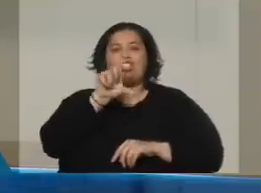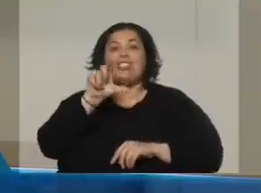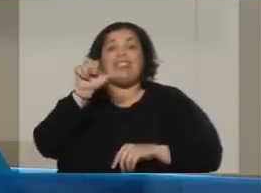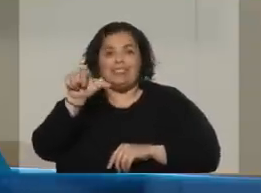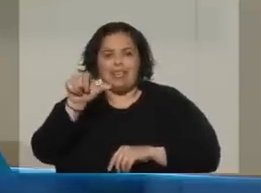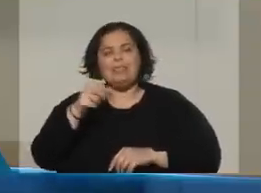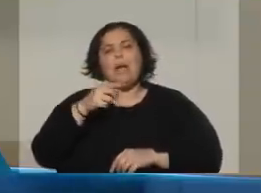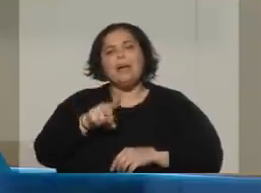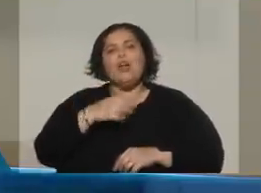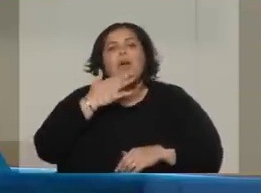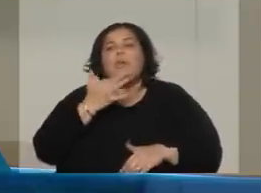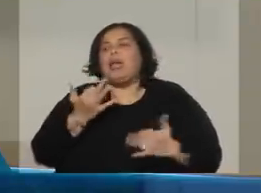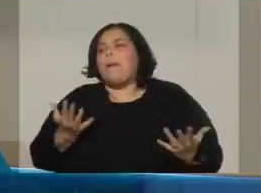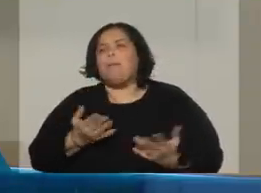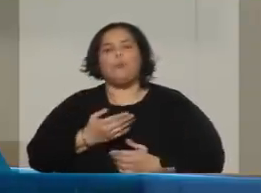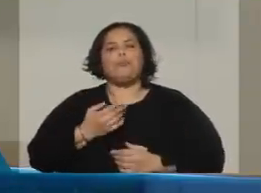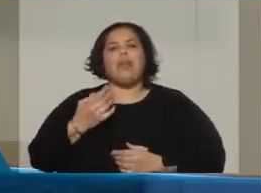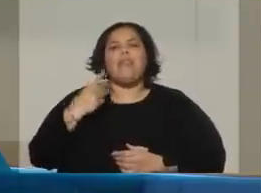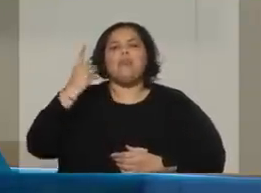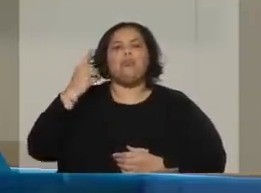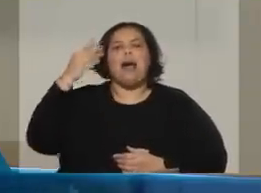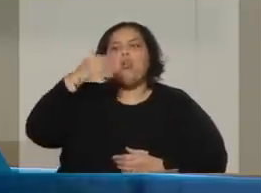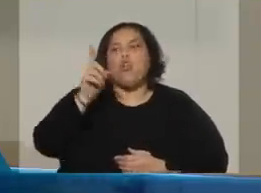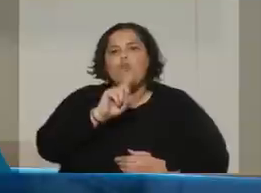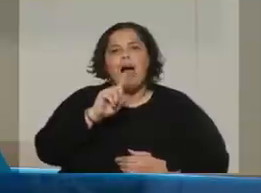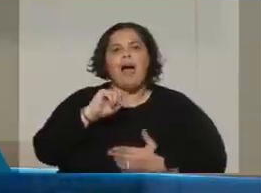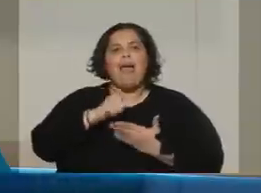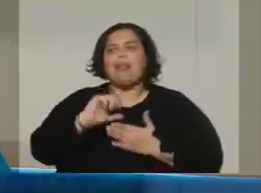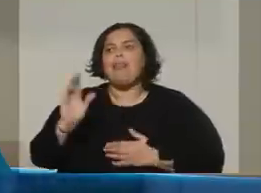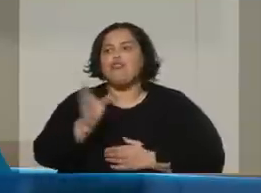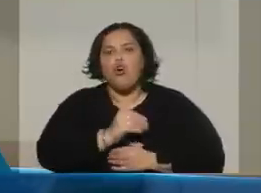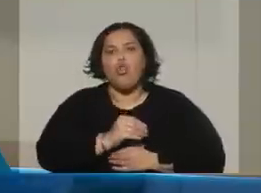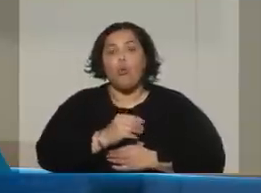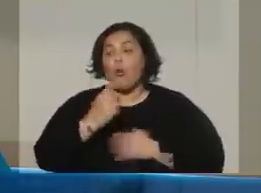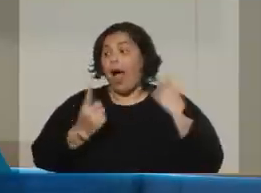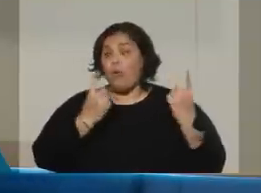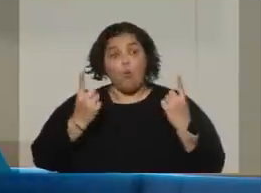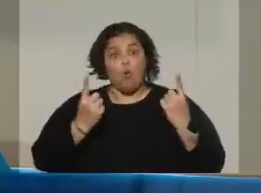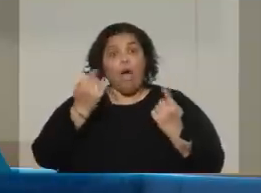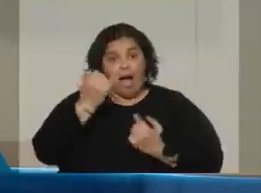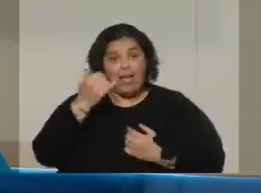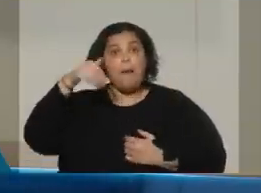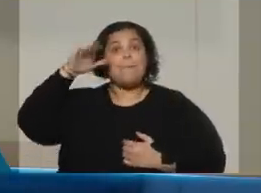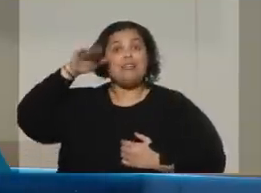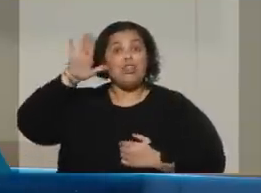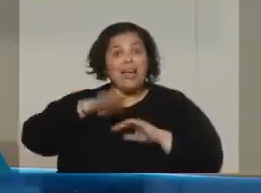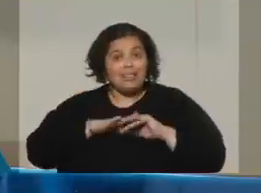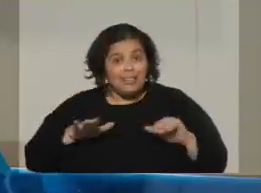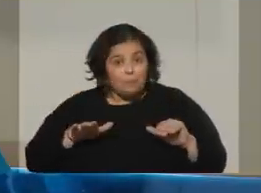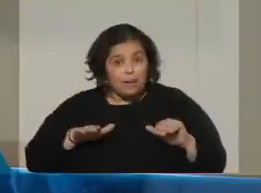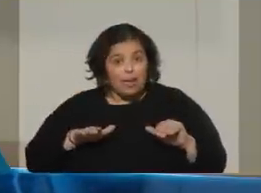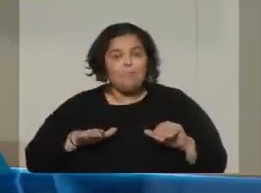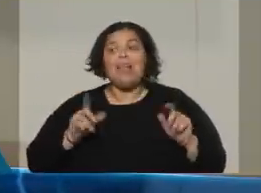diputados... Bueno, si alguno de los dos tiene mayoría simple, ¿quién tiene la llave hoy? Eso es lo más increíble. La llave hoy